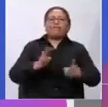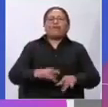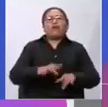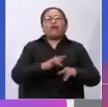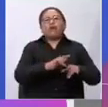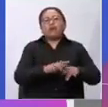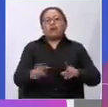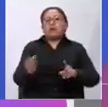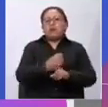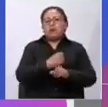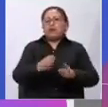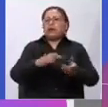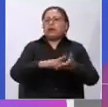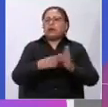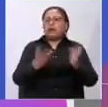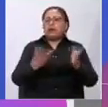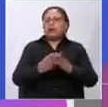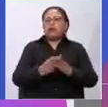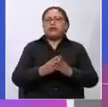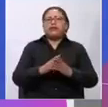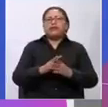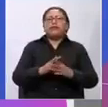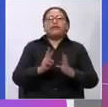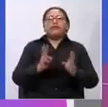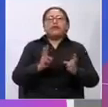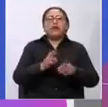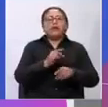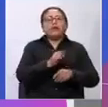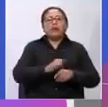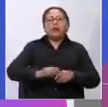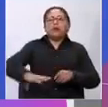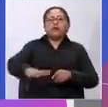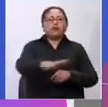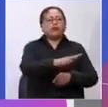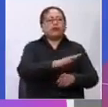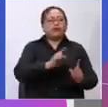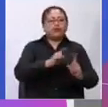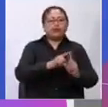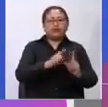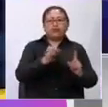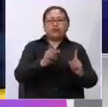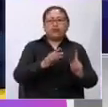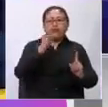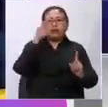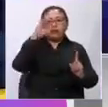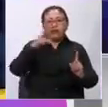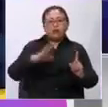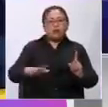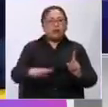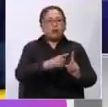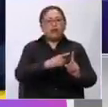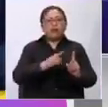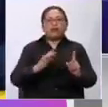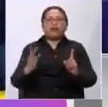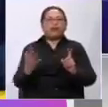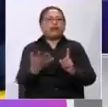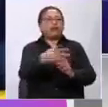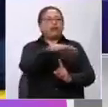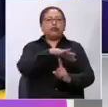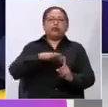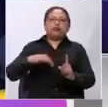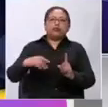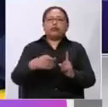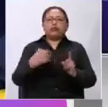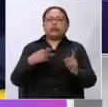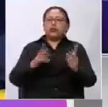violencia de los cuales muchas veces son parte de su entorno cercano o familiar. Lo que se está intentando con esta campaña de